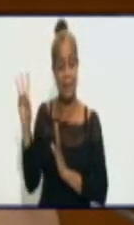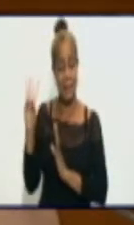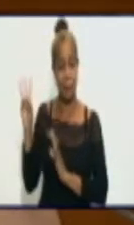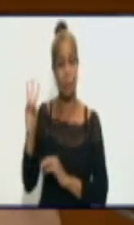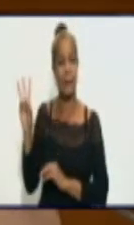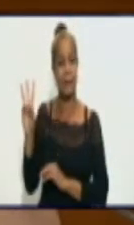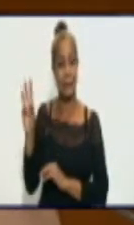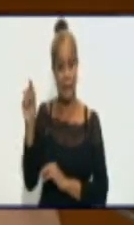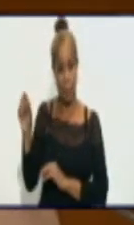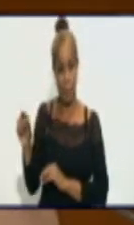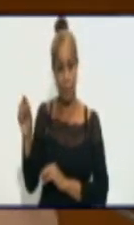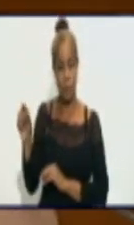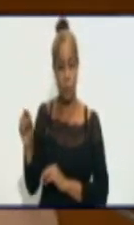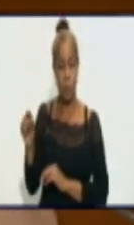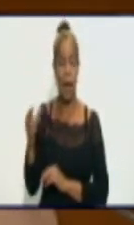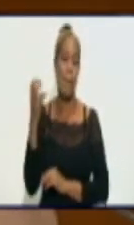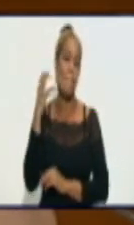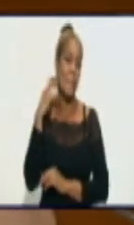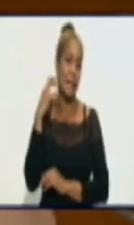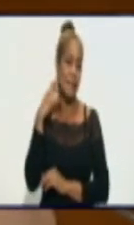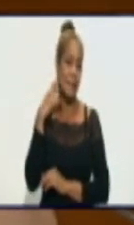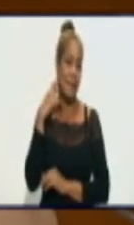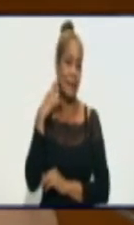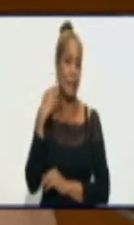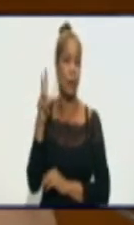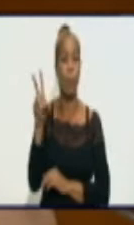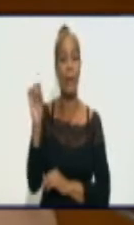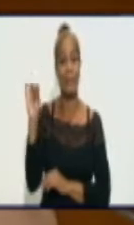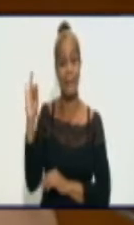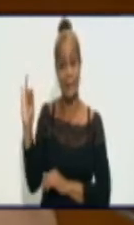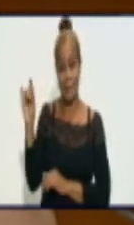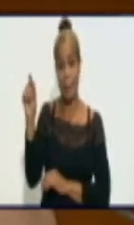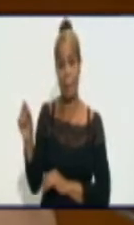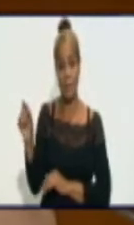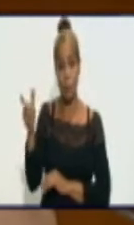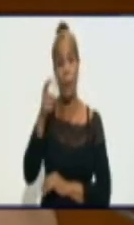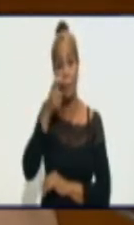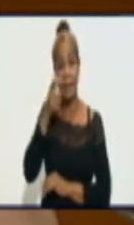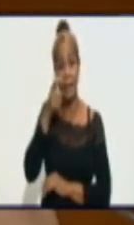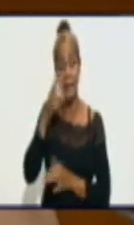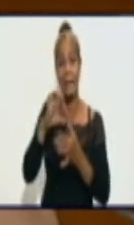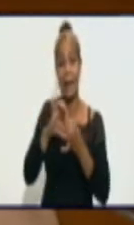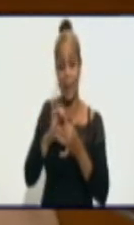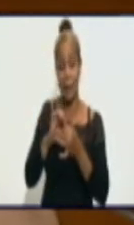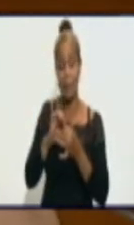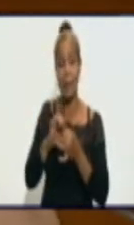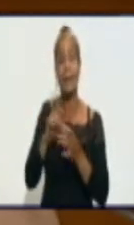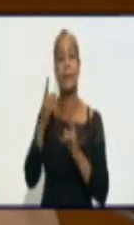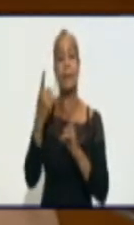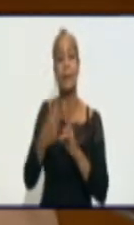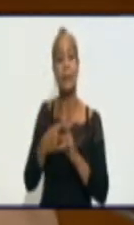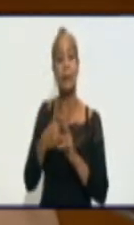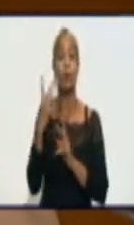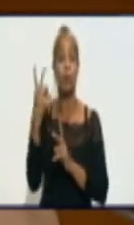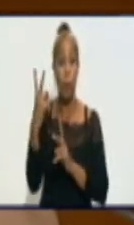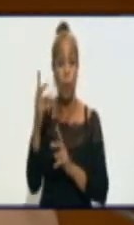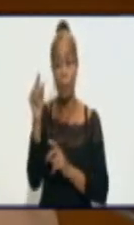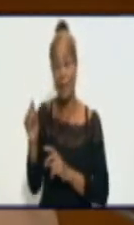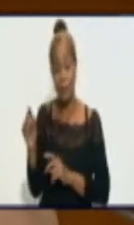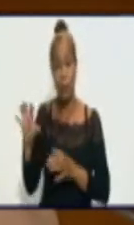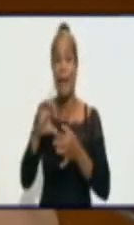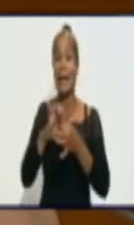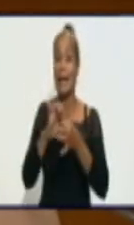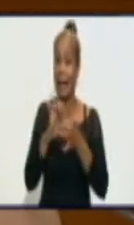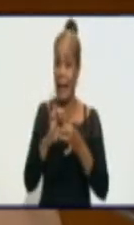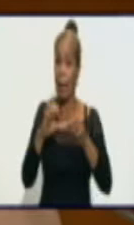Tenemos en Manzanillo, en la sala de vigilancia intensiva, 27 pacientes vigilándose. continuamos con el reporte de un caso crítico, que es el mismo caso que